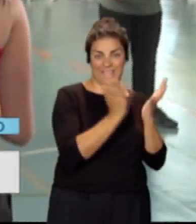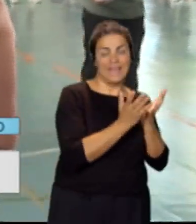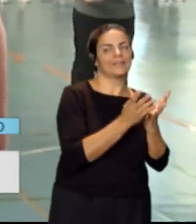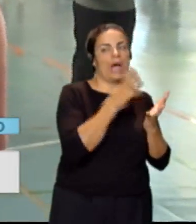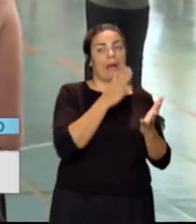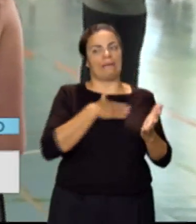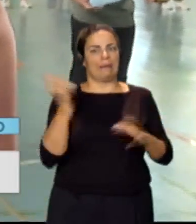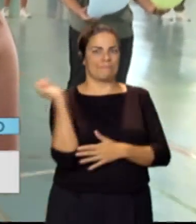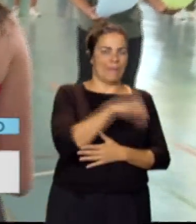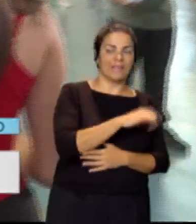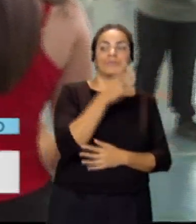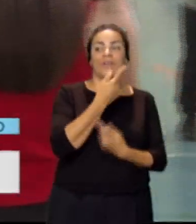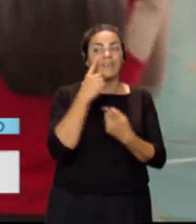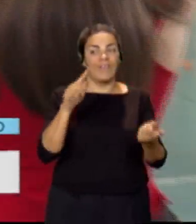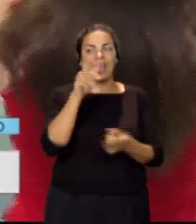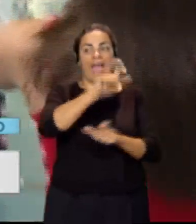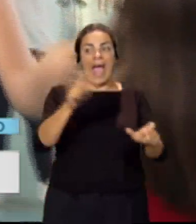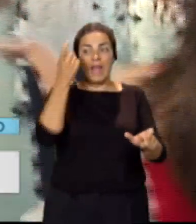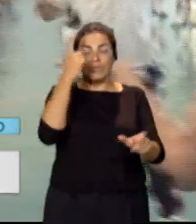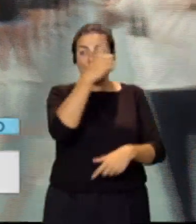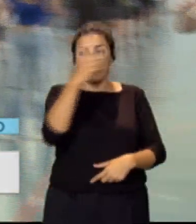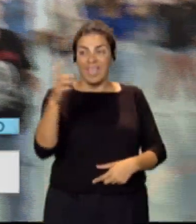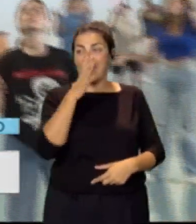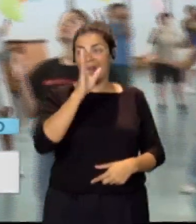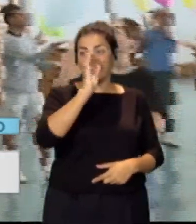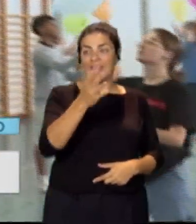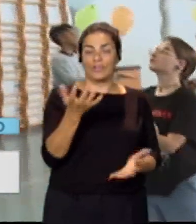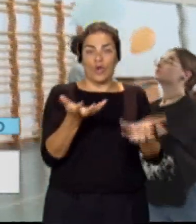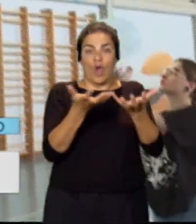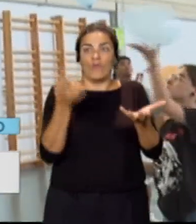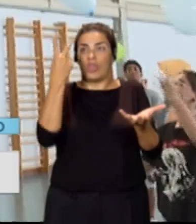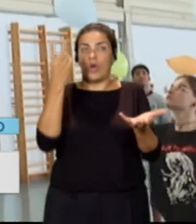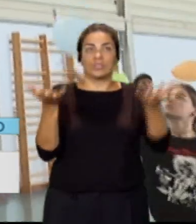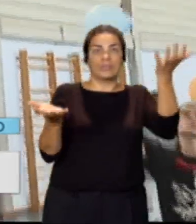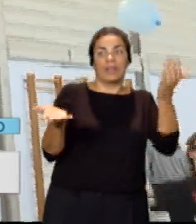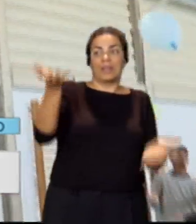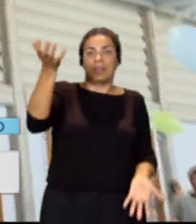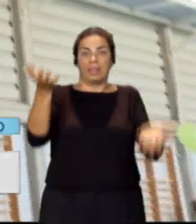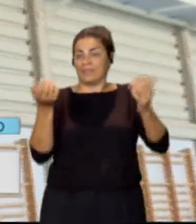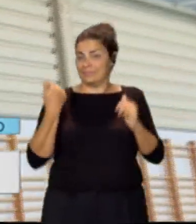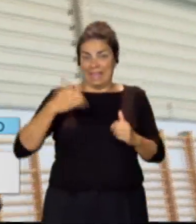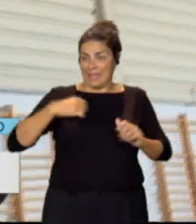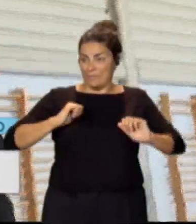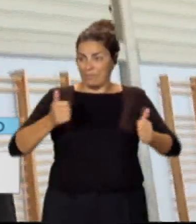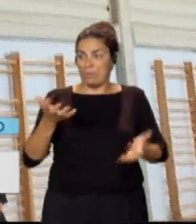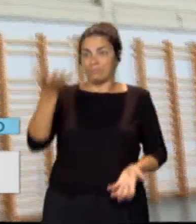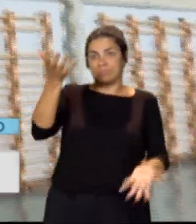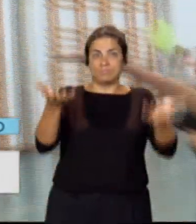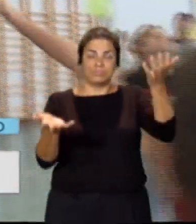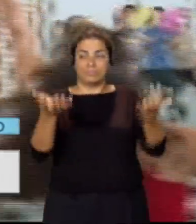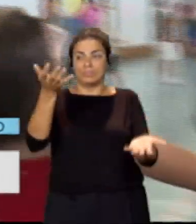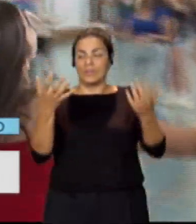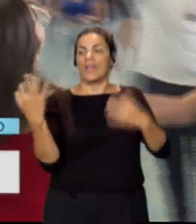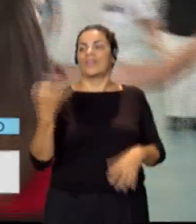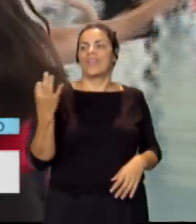alumnos y alumnas que están viendo ahora mismo en directo con esos dos globos en la mano, fíjase, acaba de empezar. Tienen que dar más